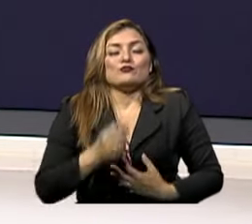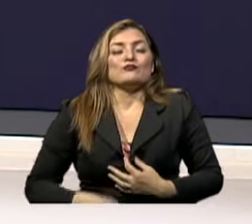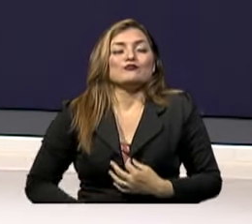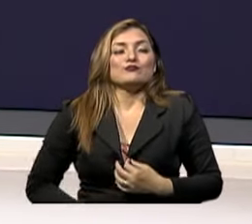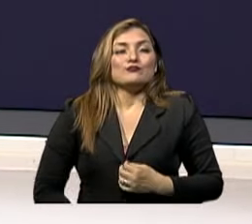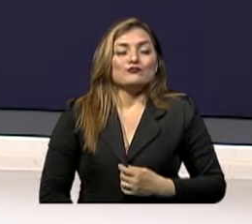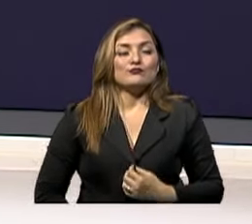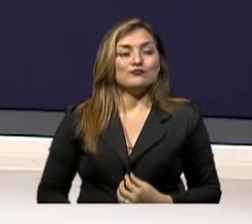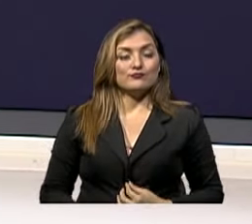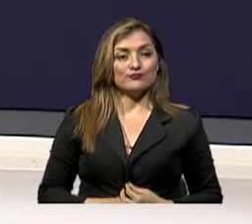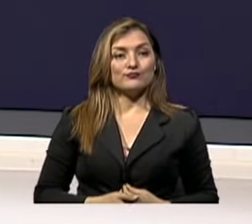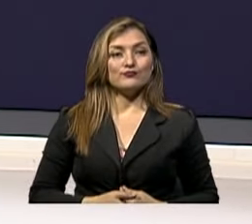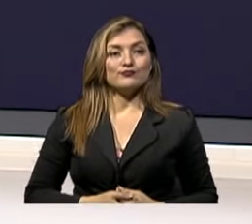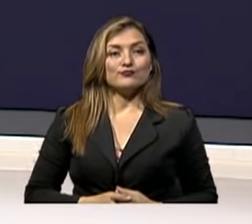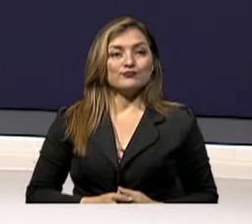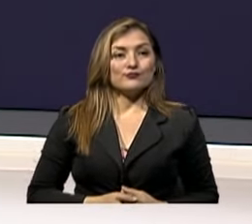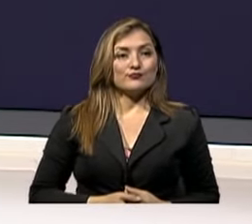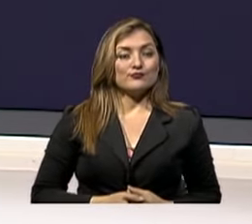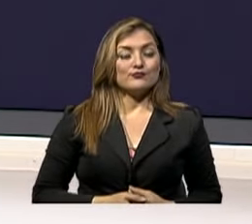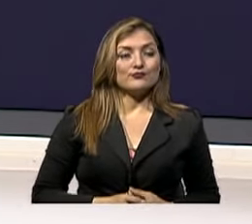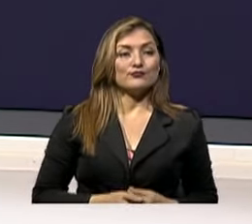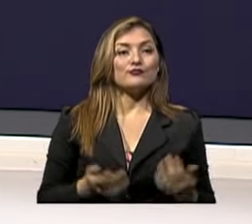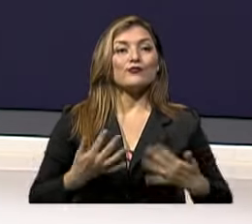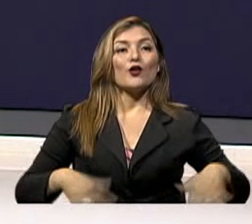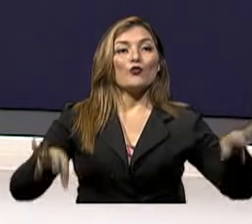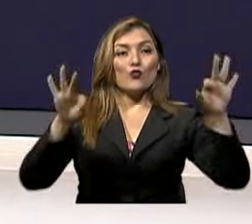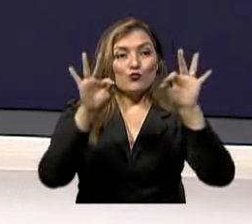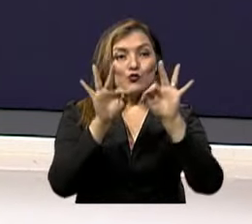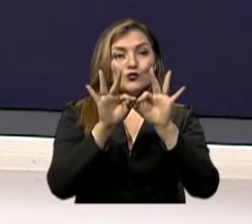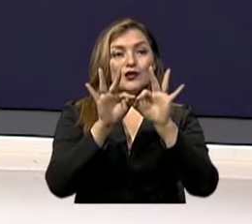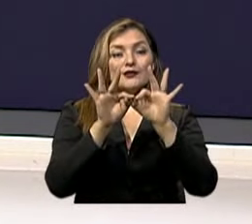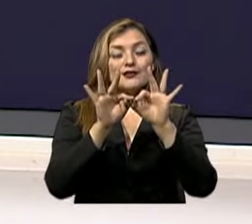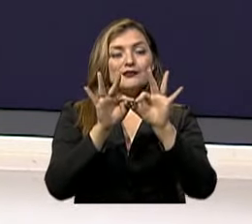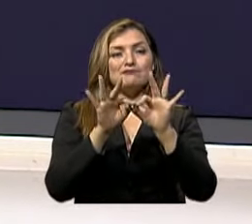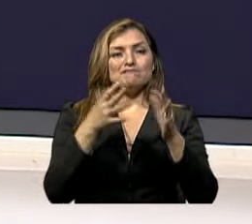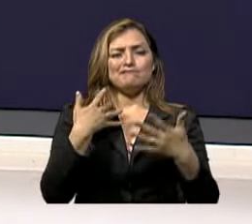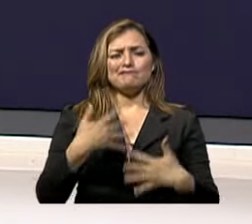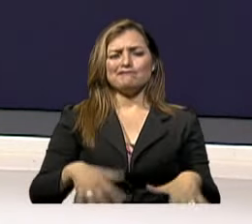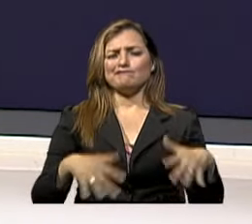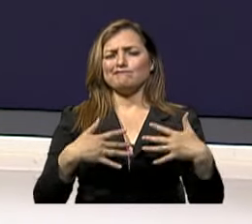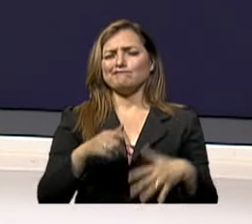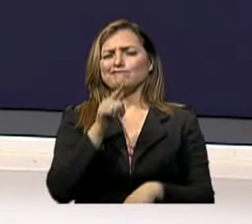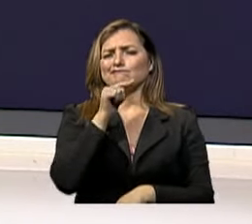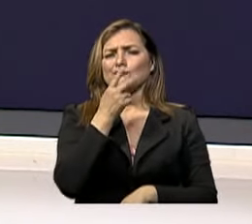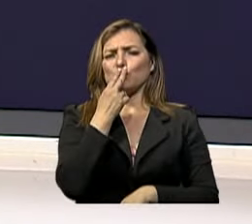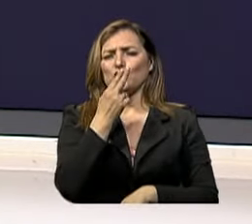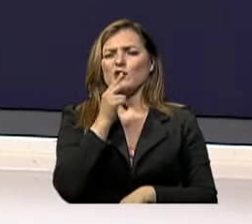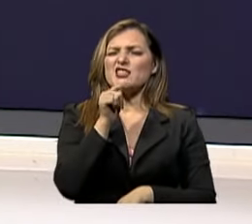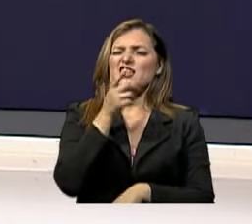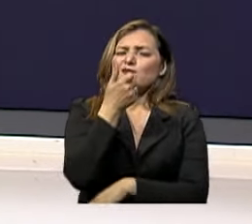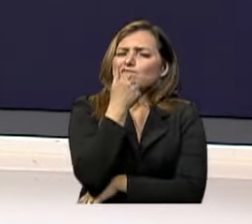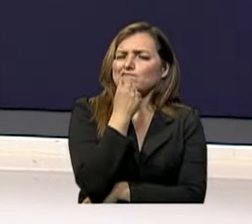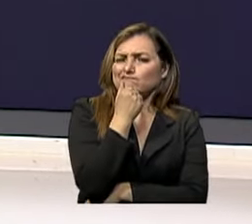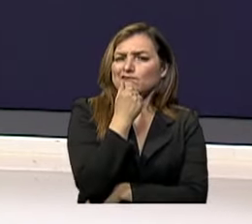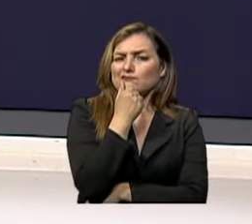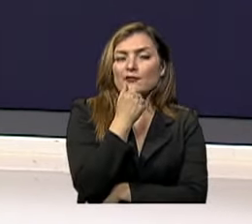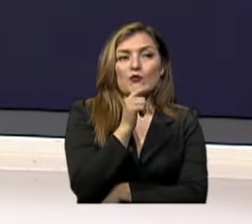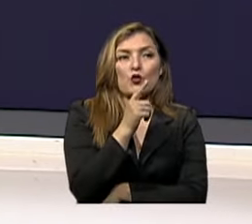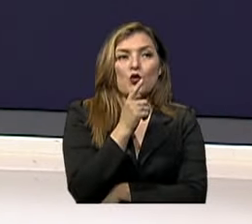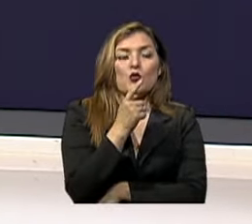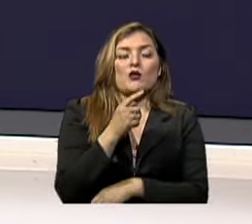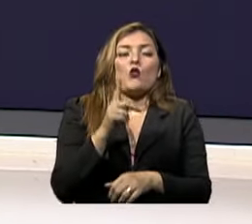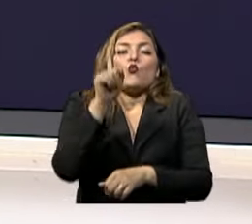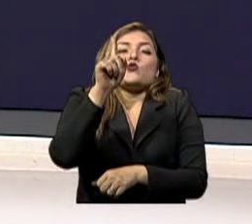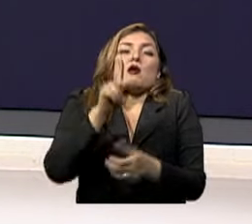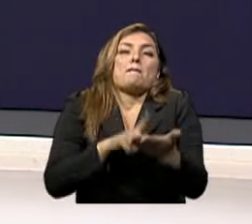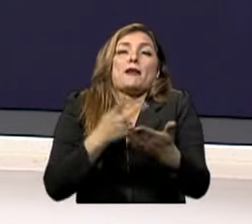del tabaco Es decir, es muy importante también que nosotros definamos ¿Quién realmente es un fumador? Porque obviamente por ahí yo fumé una vez en